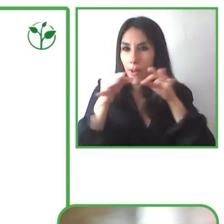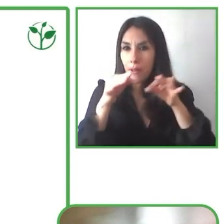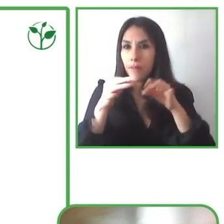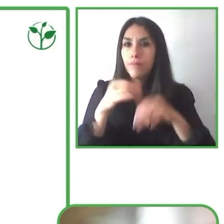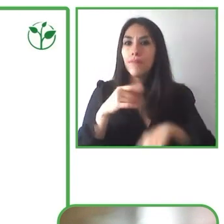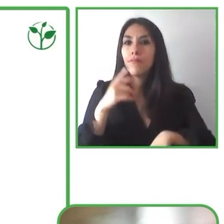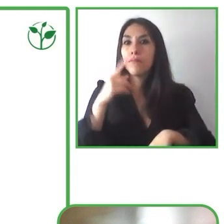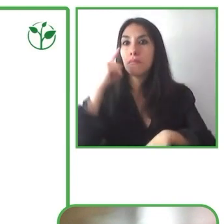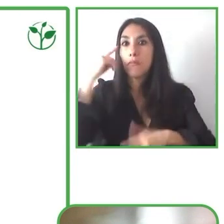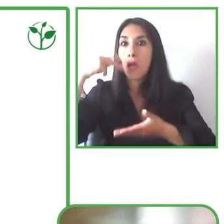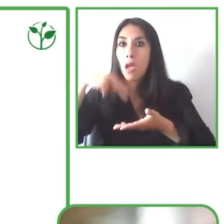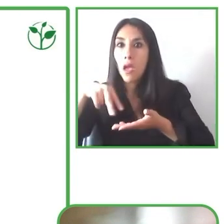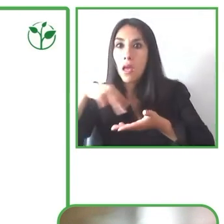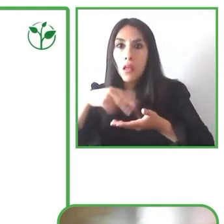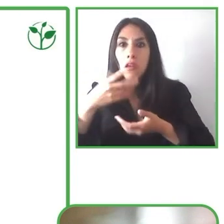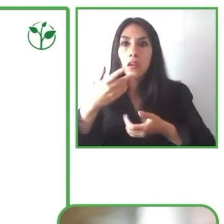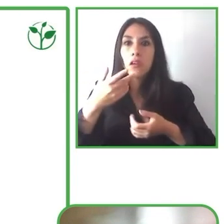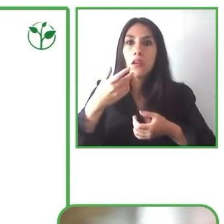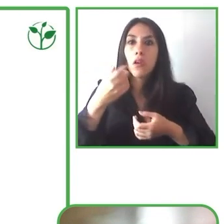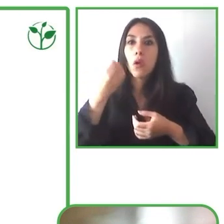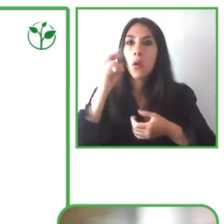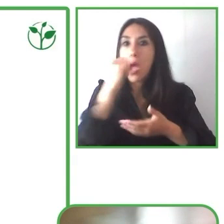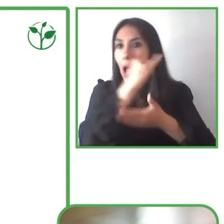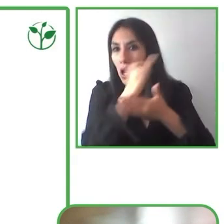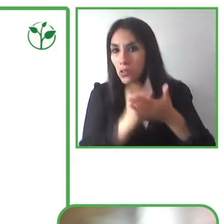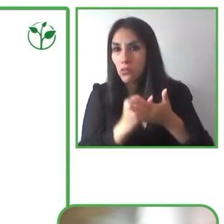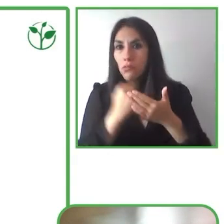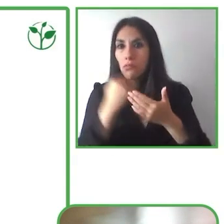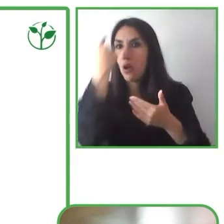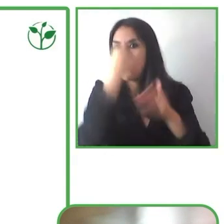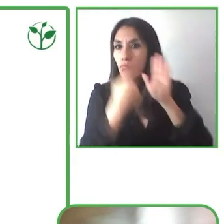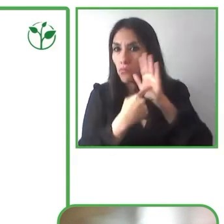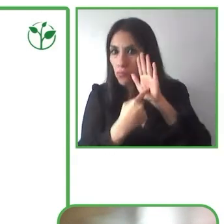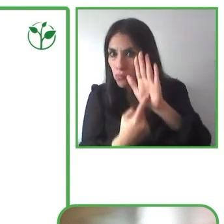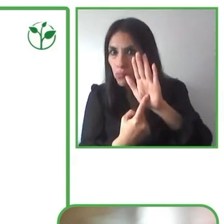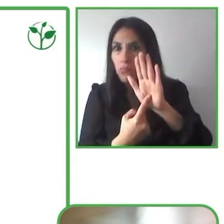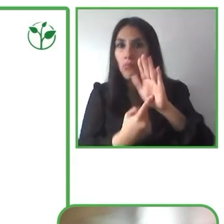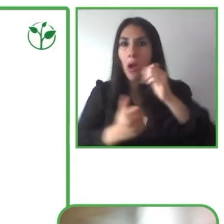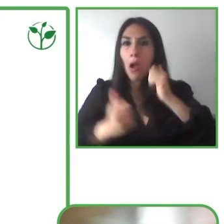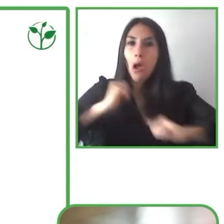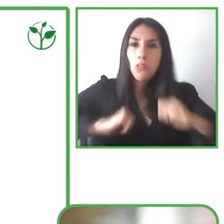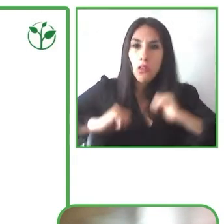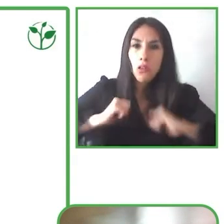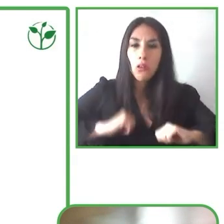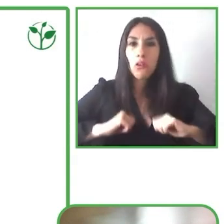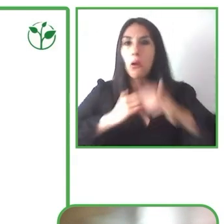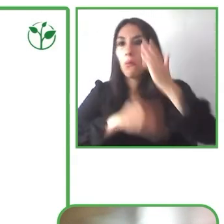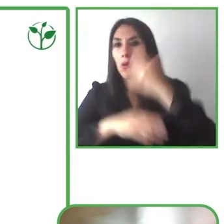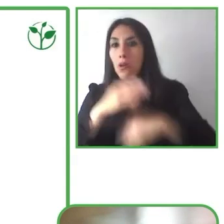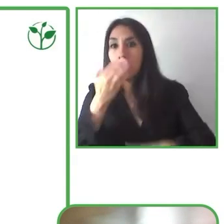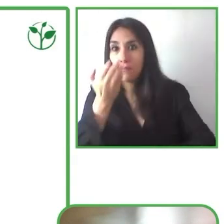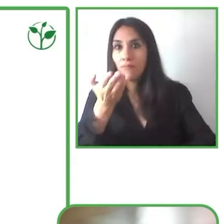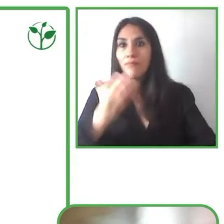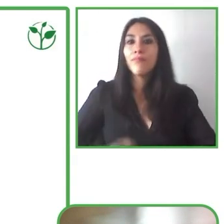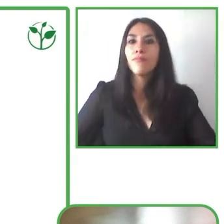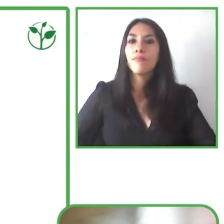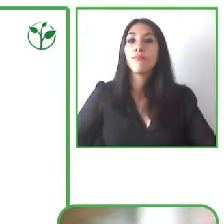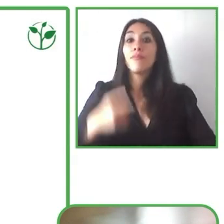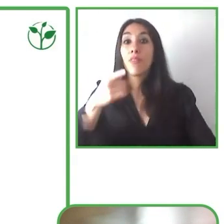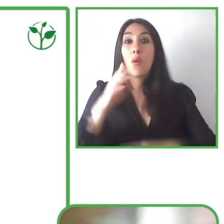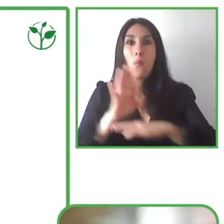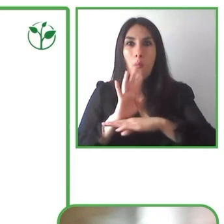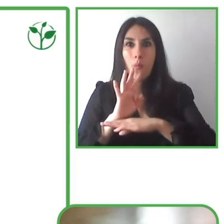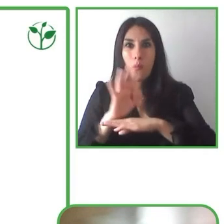Y luego, por supuesto, para que esta obra de teatro o de danza sea accesible para las personas ciegas va a tener